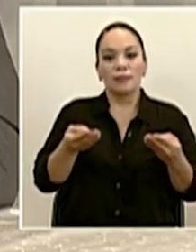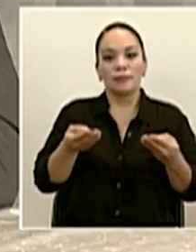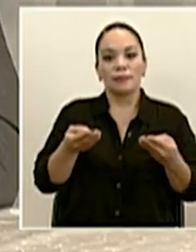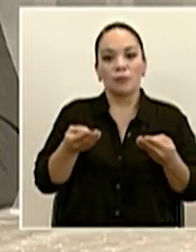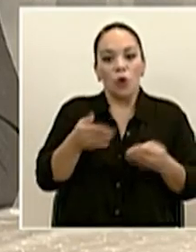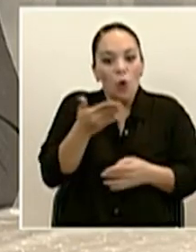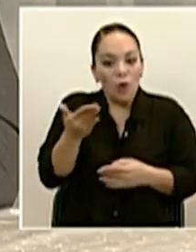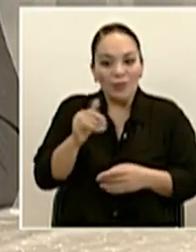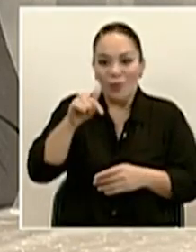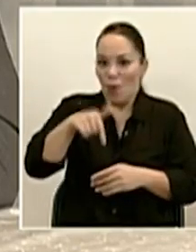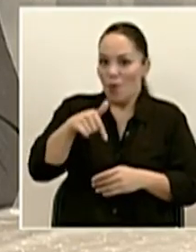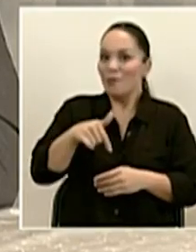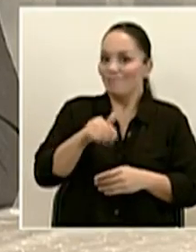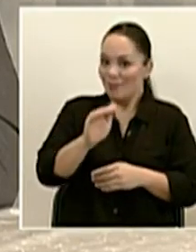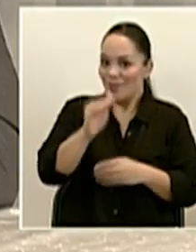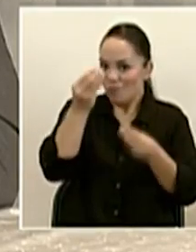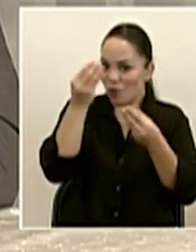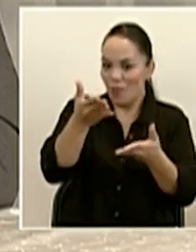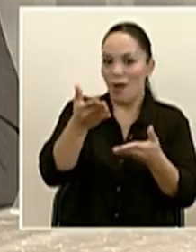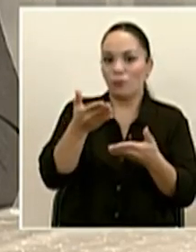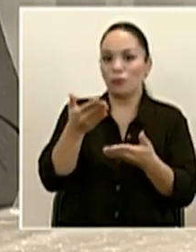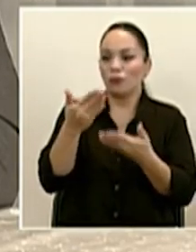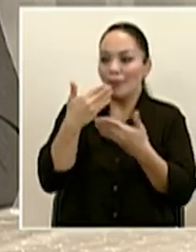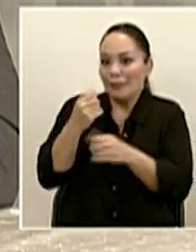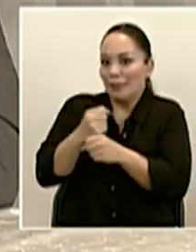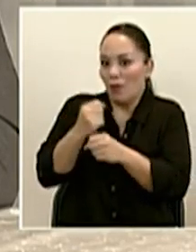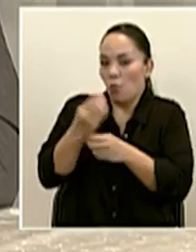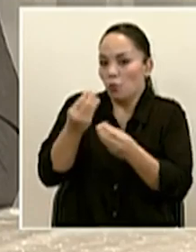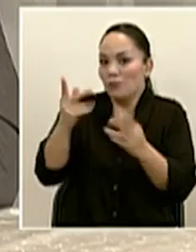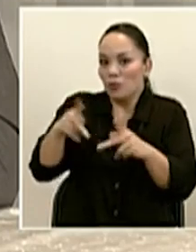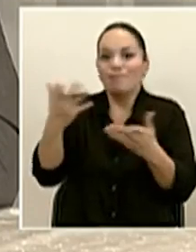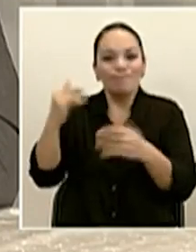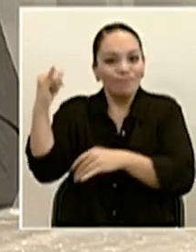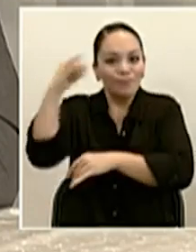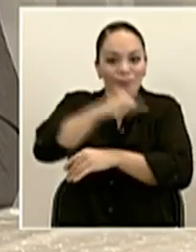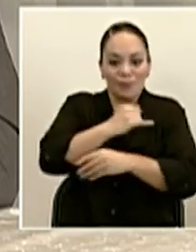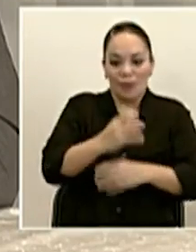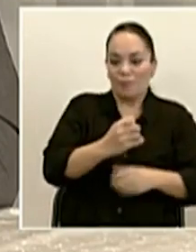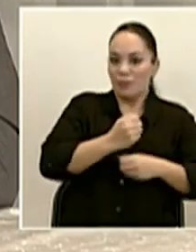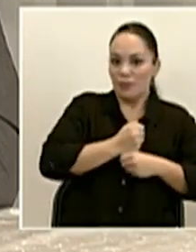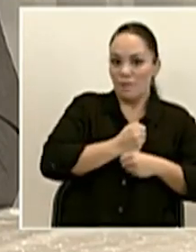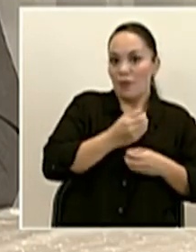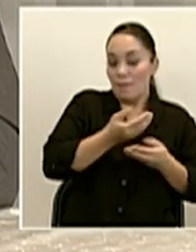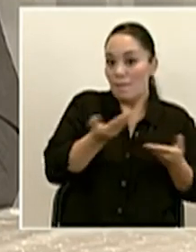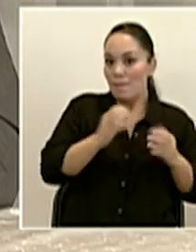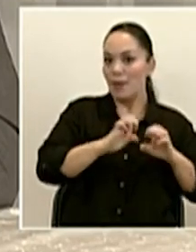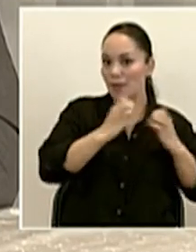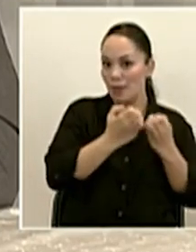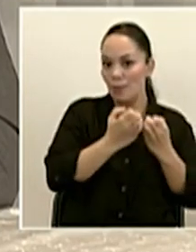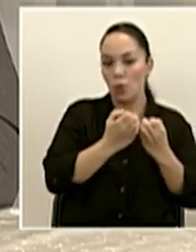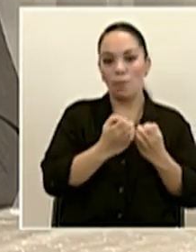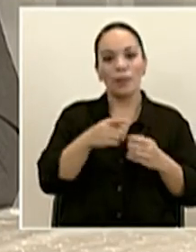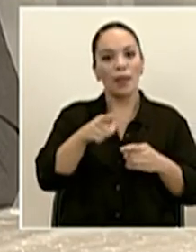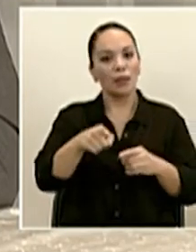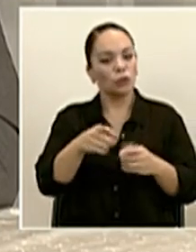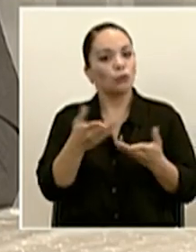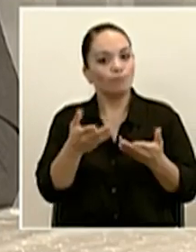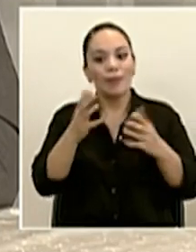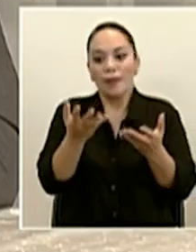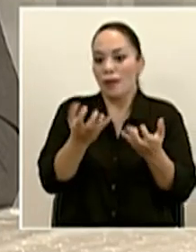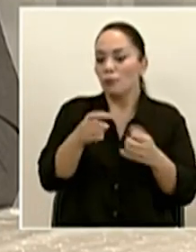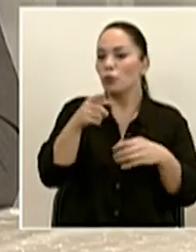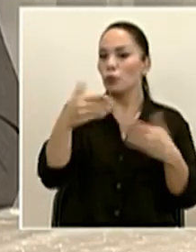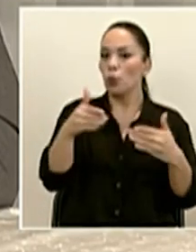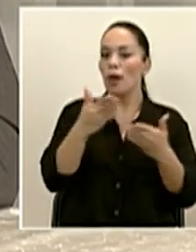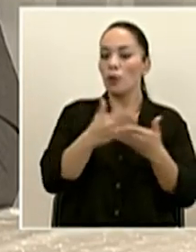anunciamos gracias al trabajo de tantas personas, lo que hace es fortalecer nuestro posicionamiento y queremos que eso sea un pivote para